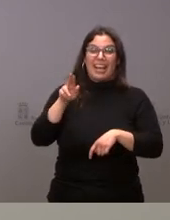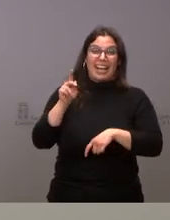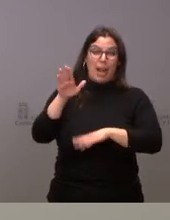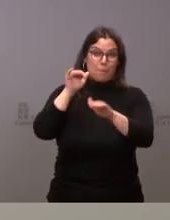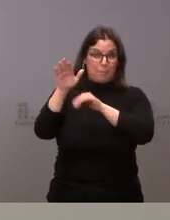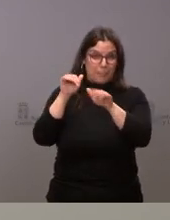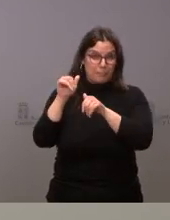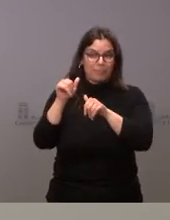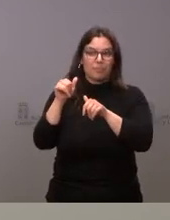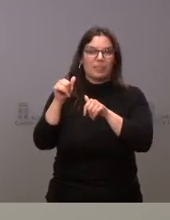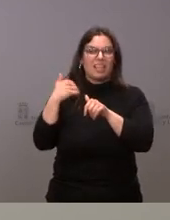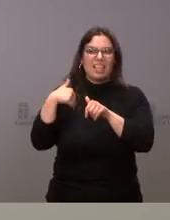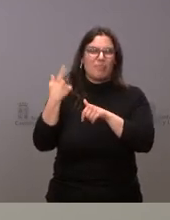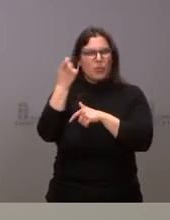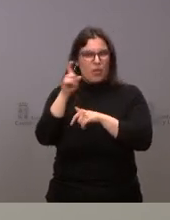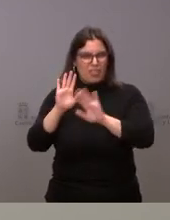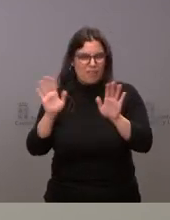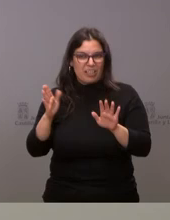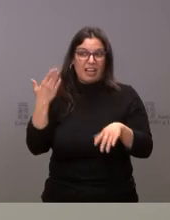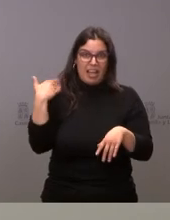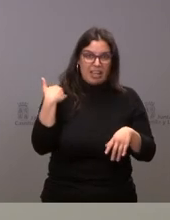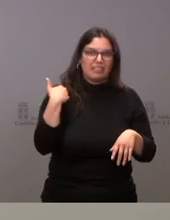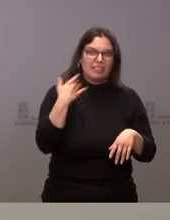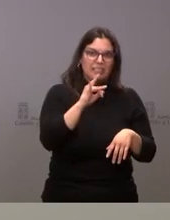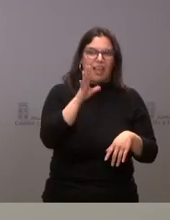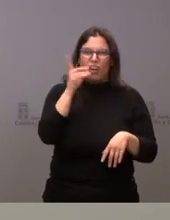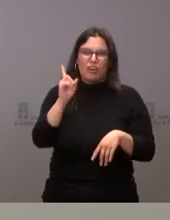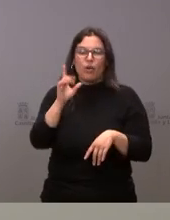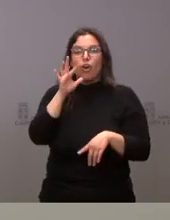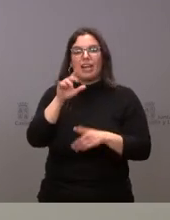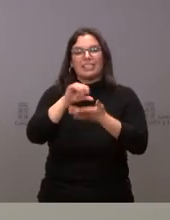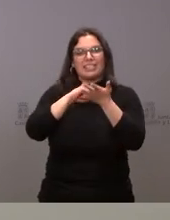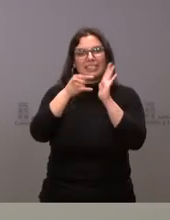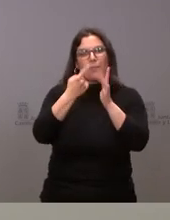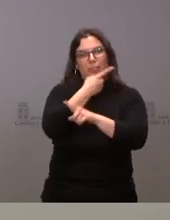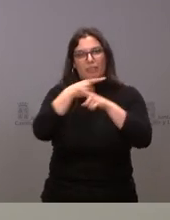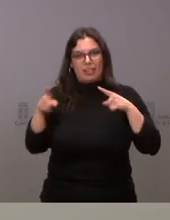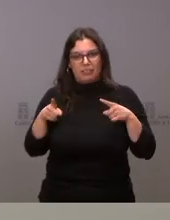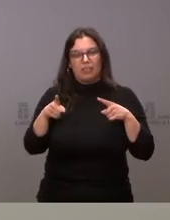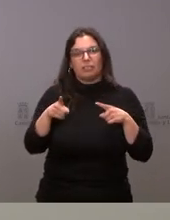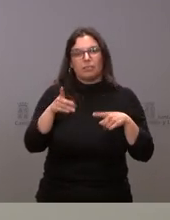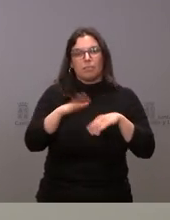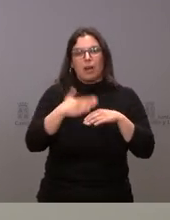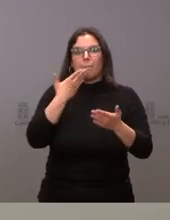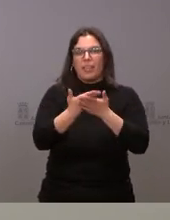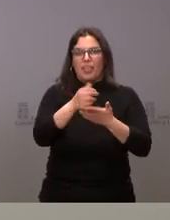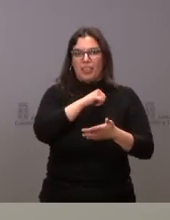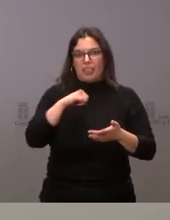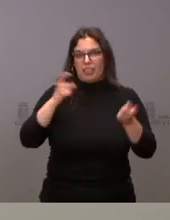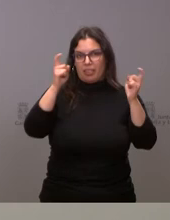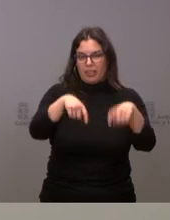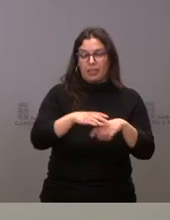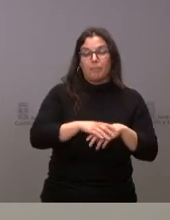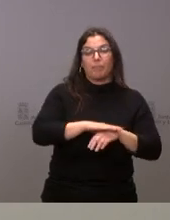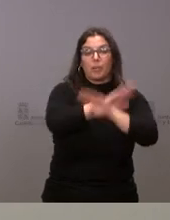porque ya no tiene tanto sentido como lo tuvo en su momento pero sí el sistema de autocita sigue vigente y por último las ayudas de alquiler